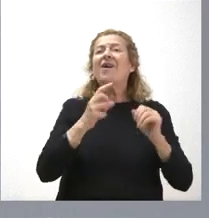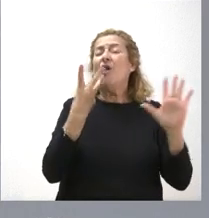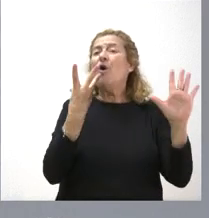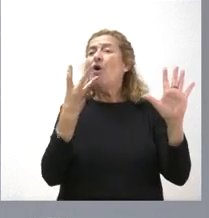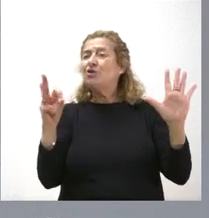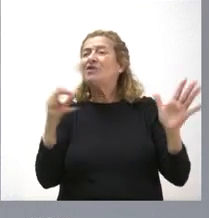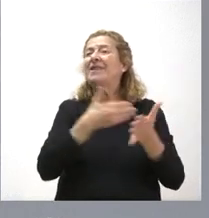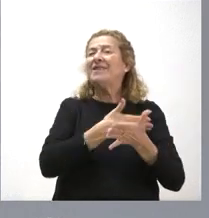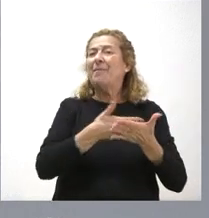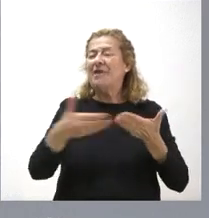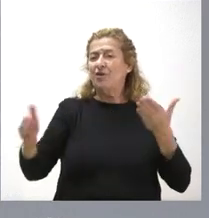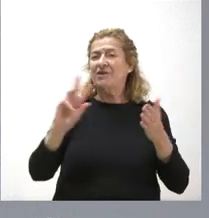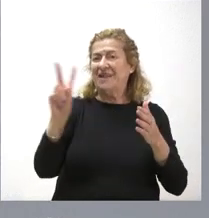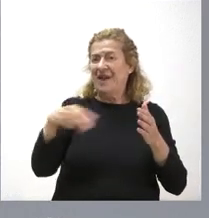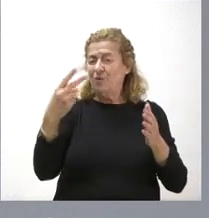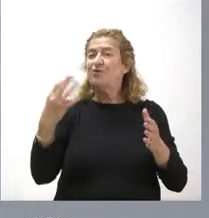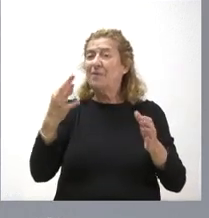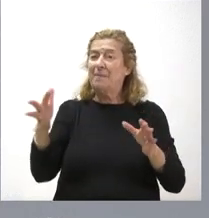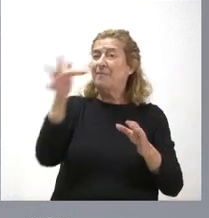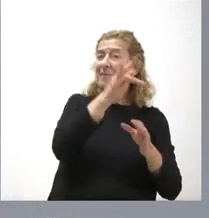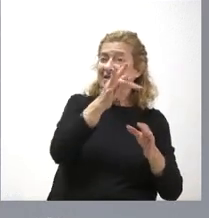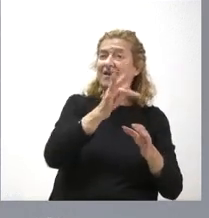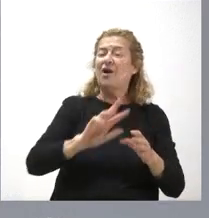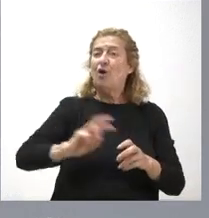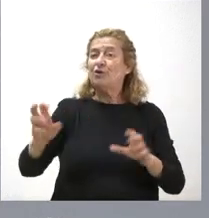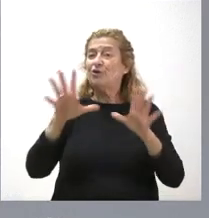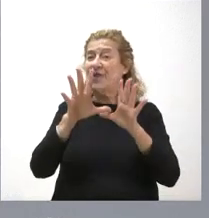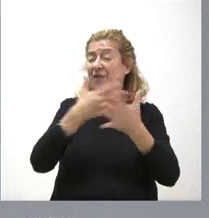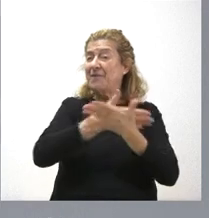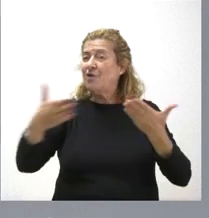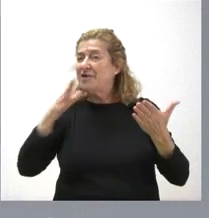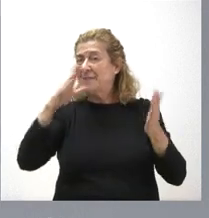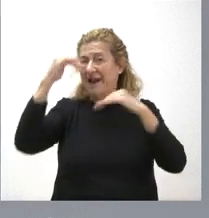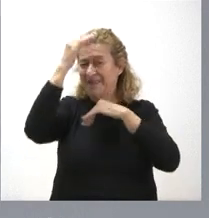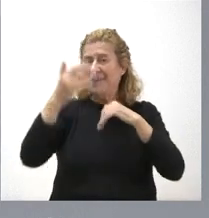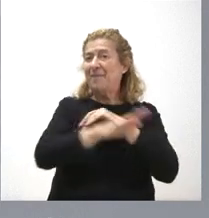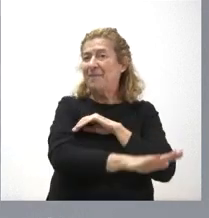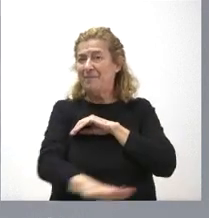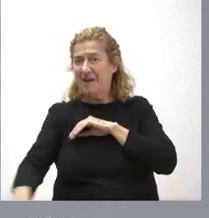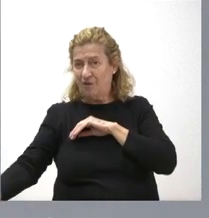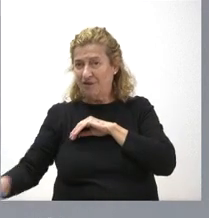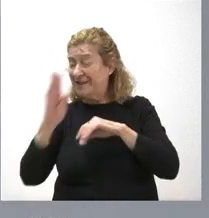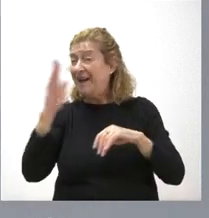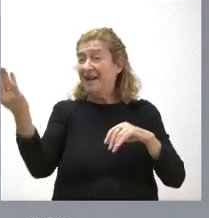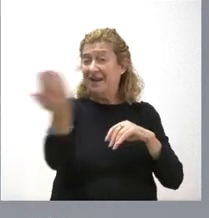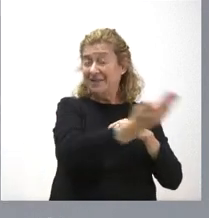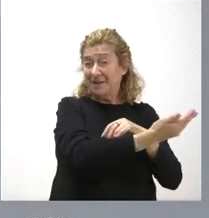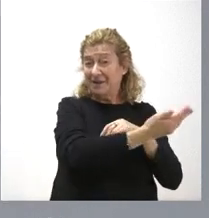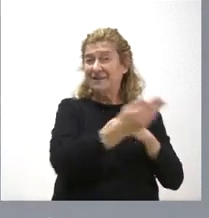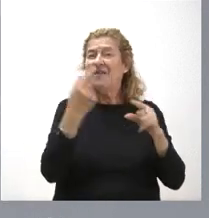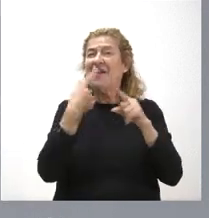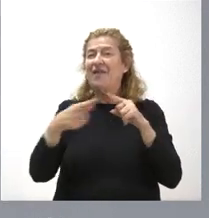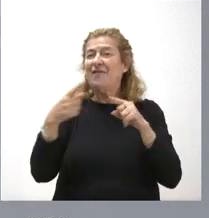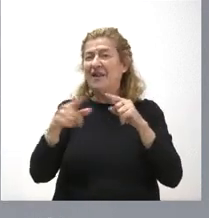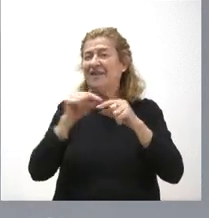millones de euros, a lo que hay que añadir otros 10 millones para atender a menores, a través de diferentes